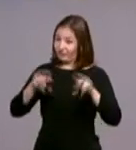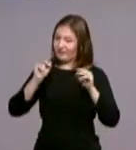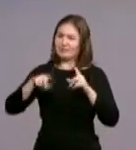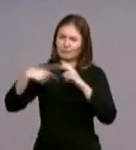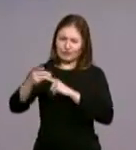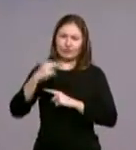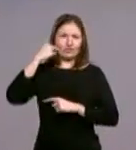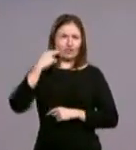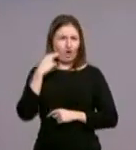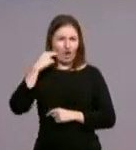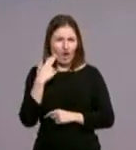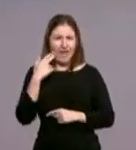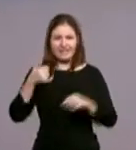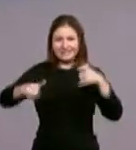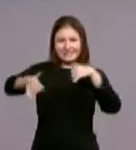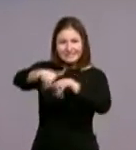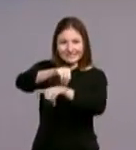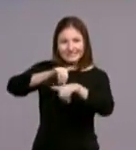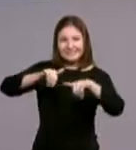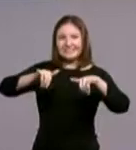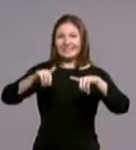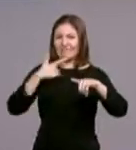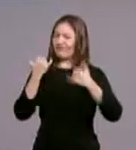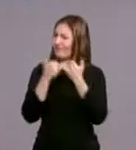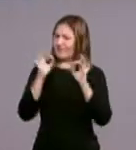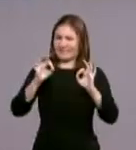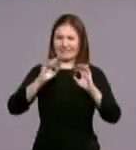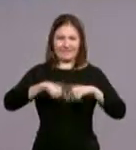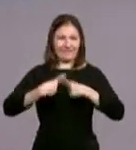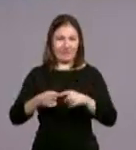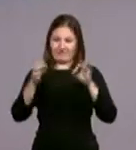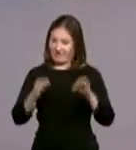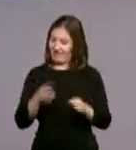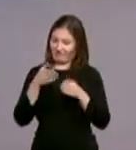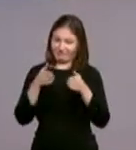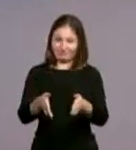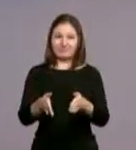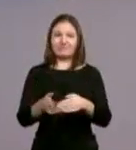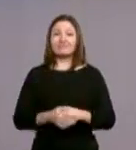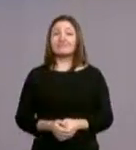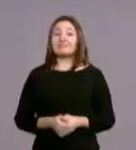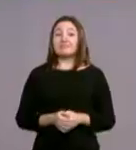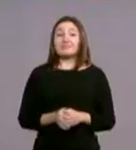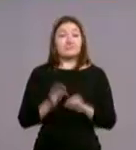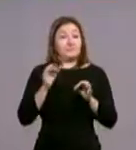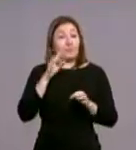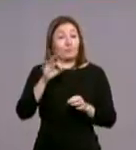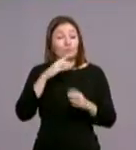chocolate, los títeres... Y que va a ser una fiesta para los niños también. Una fiesta para la familia. Para la familia, exacto. Por eso a la salida de la Eucaristía